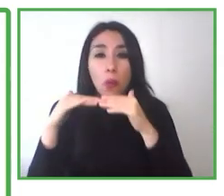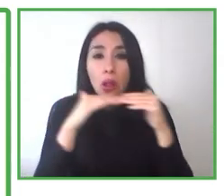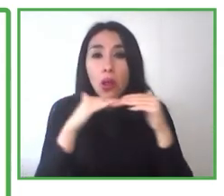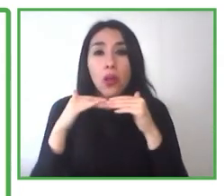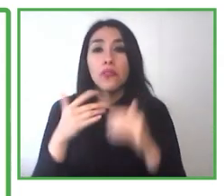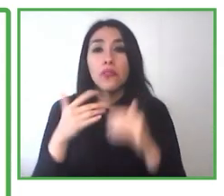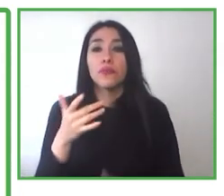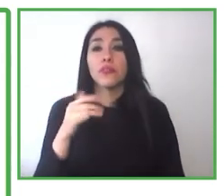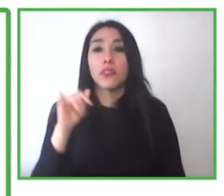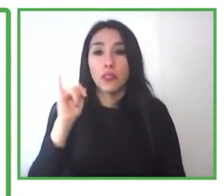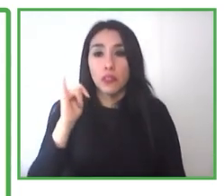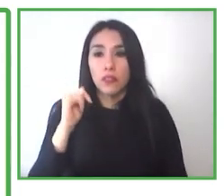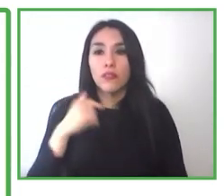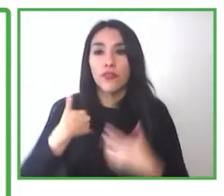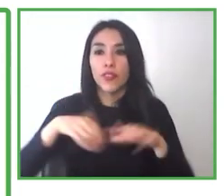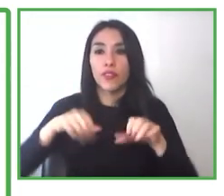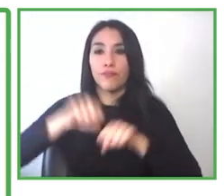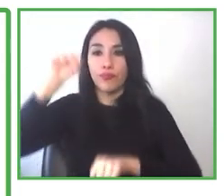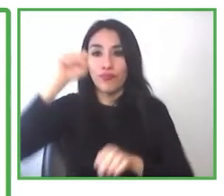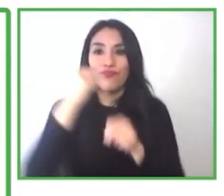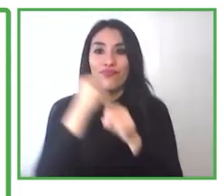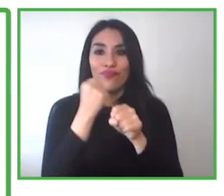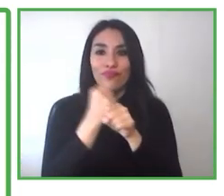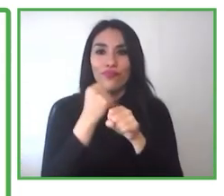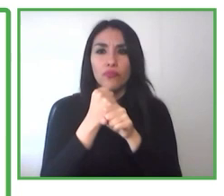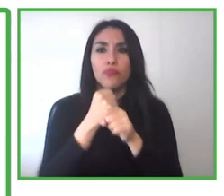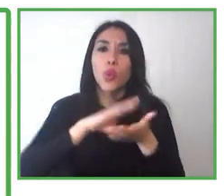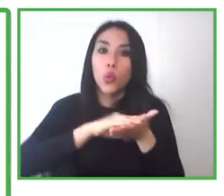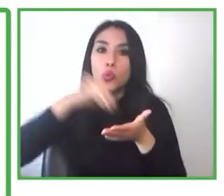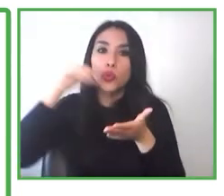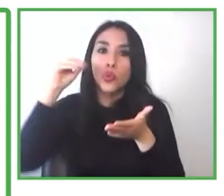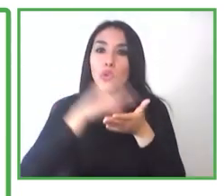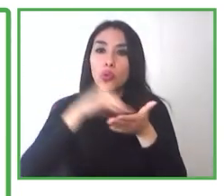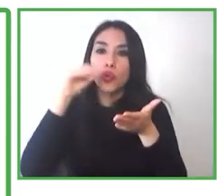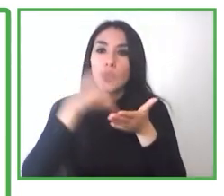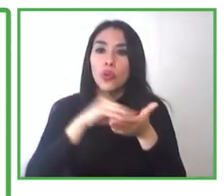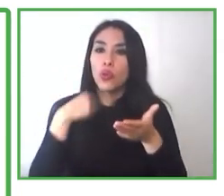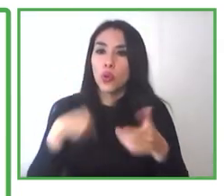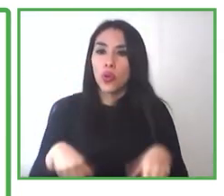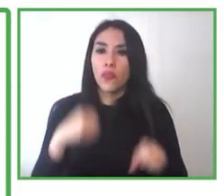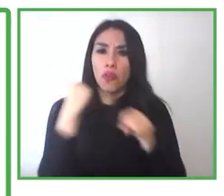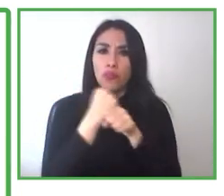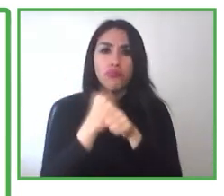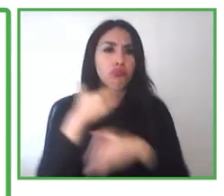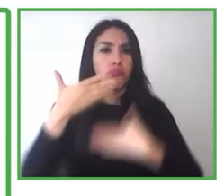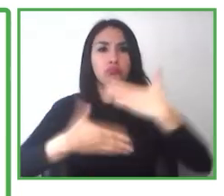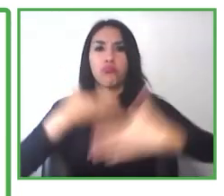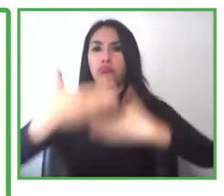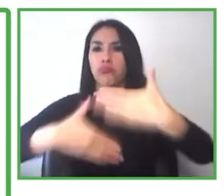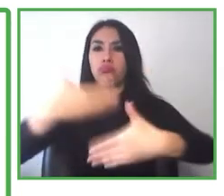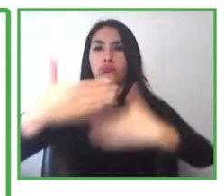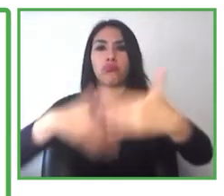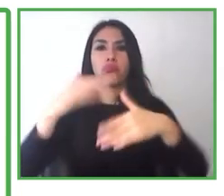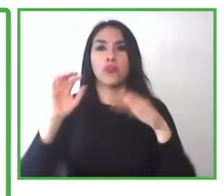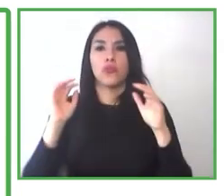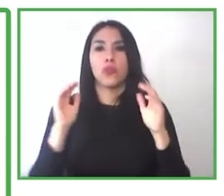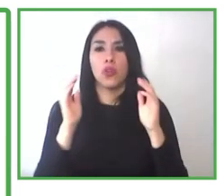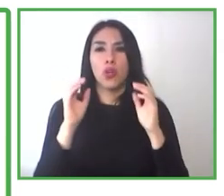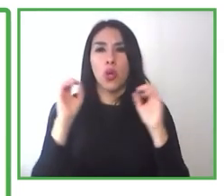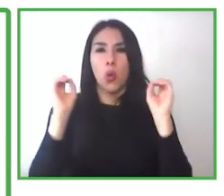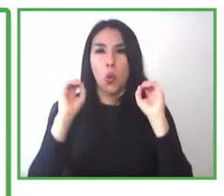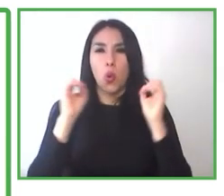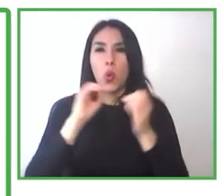adquirido sus competencias en el puesto de trabajo puedan decir, yo sé hacer bien mi trabajo.